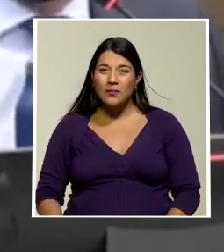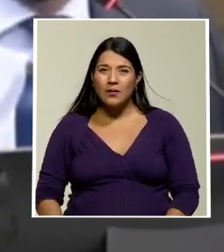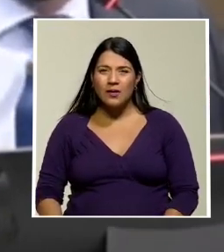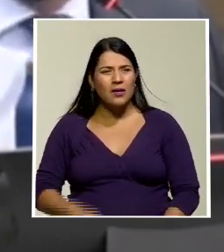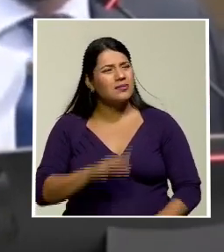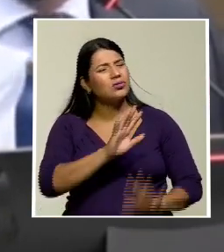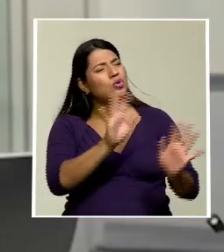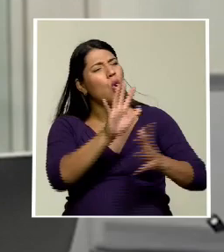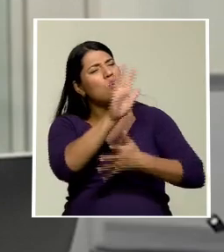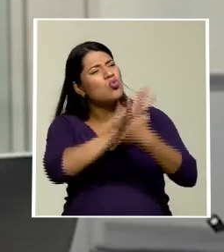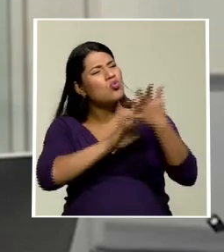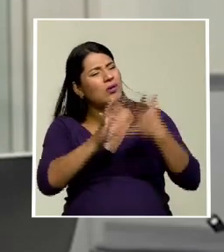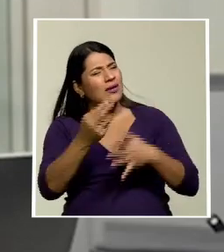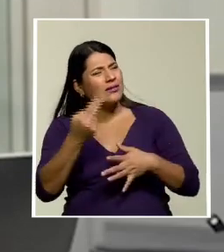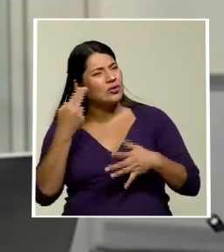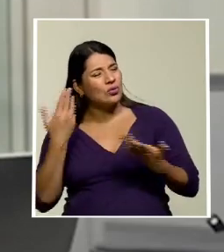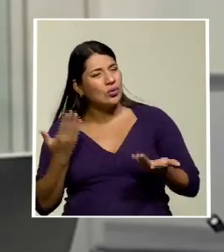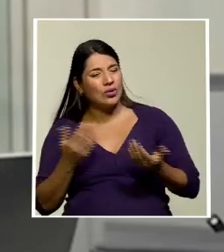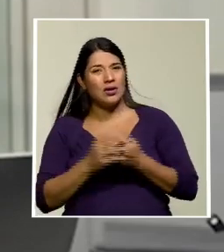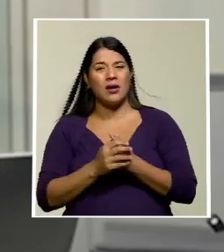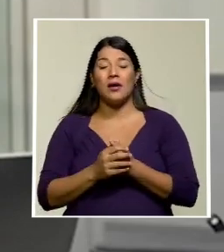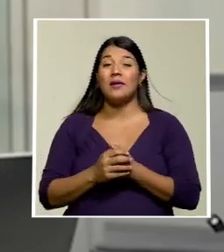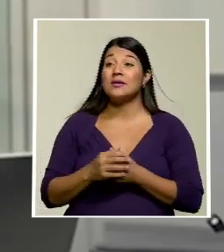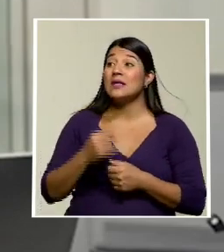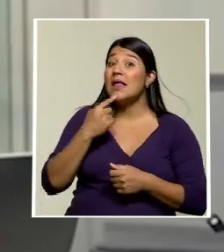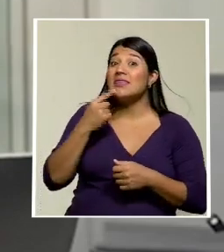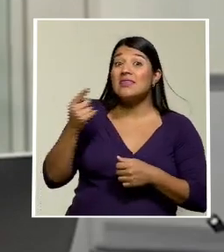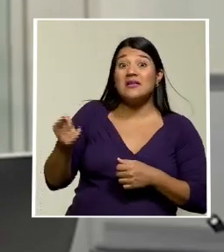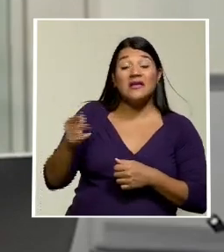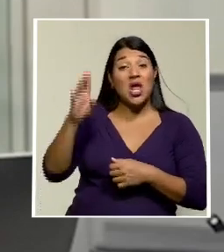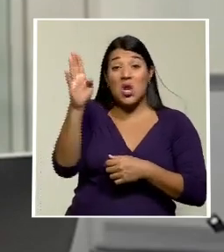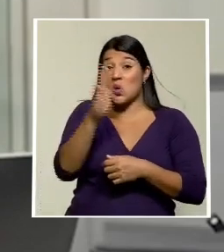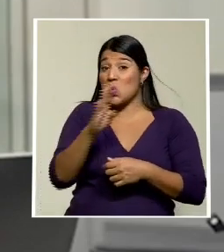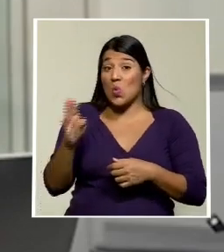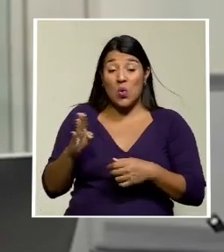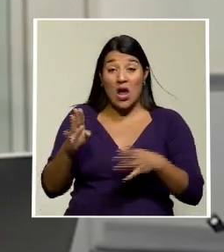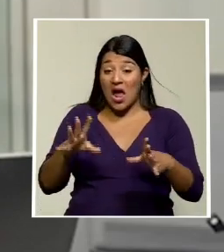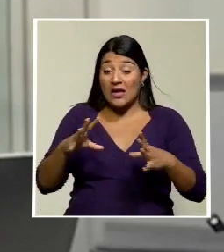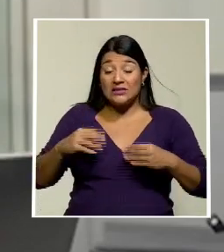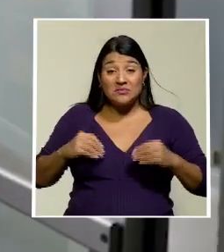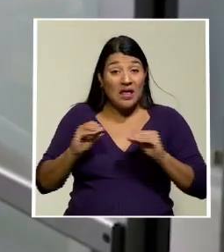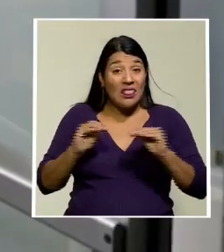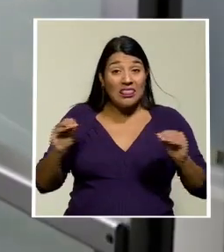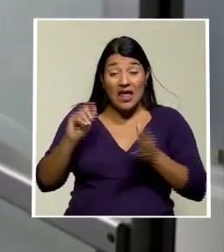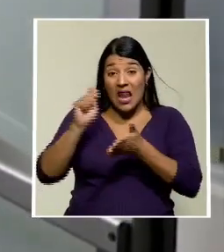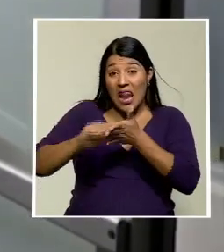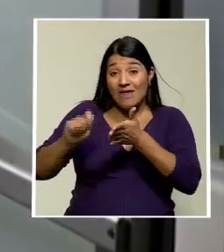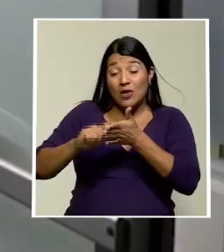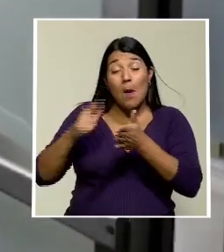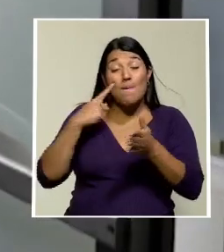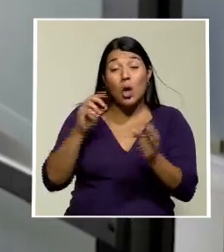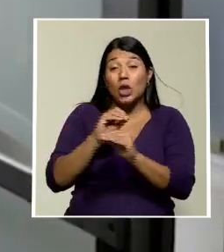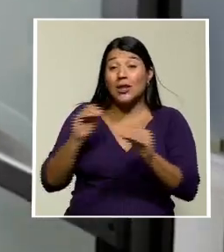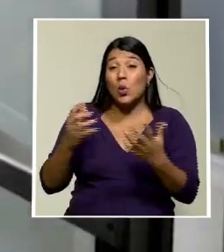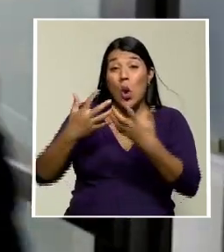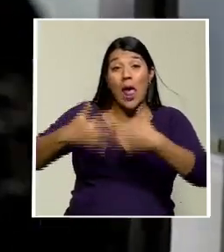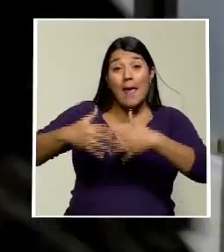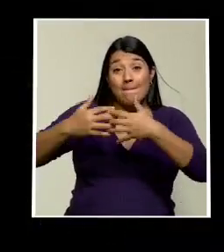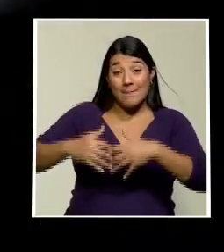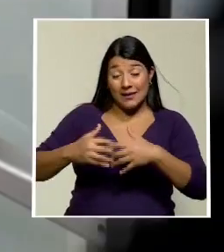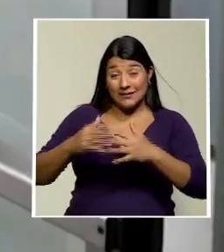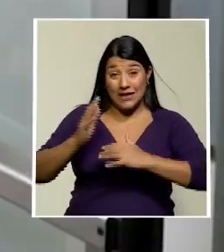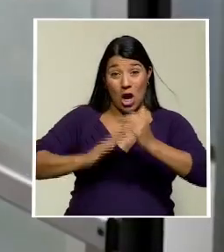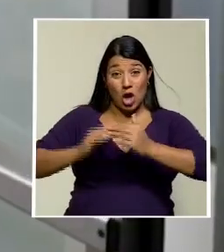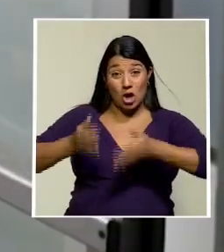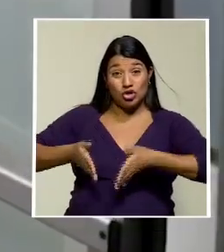enredar esta historia Saldarriaga indicó que nunca recibió ni siquiera un lapicero por parte de ninguna de las empresas constructoras